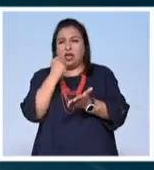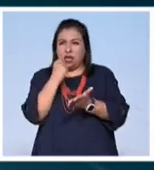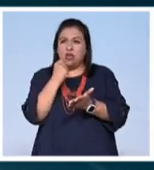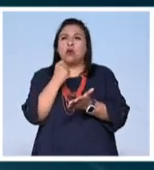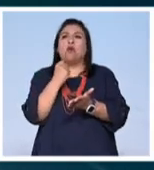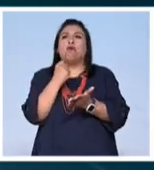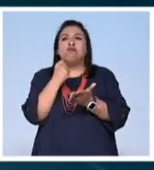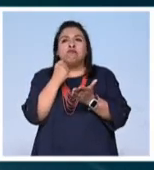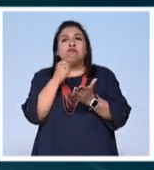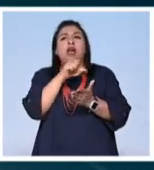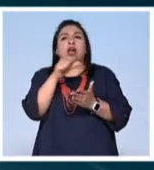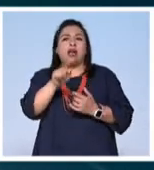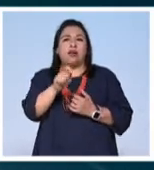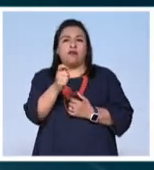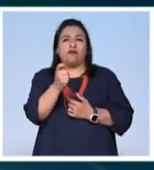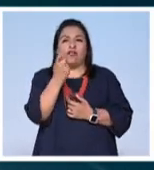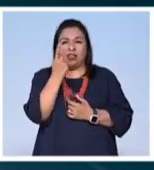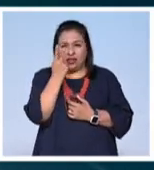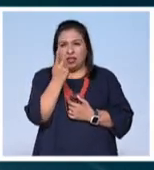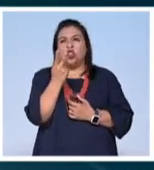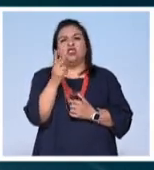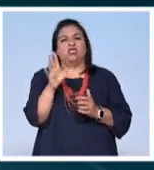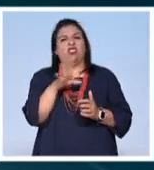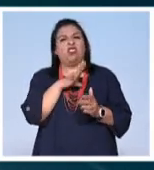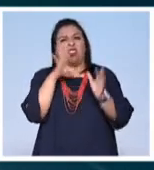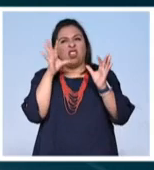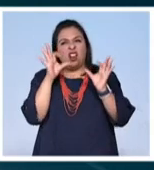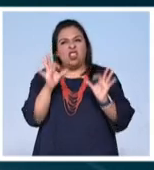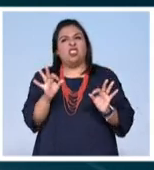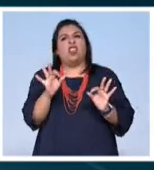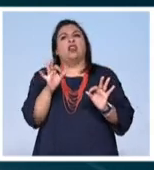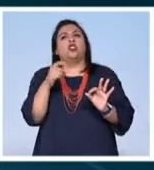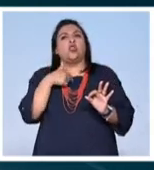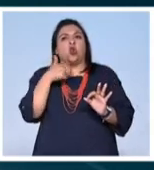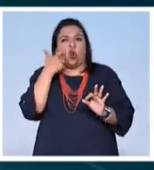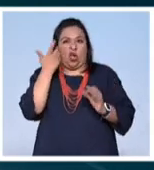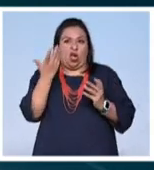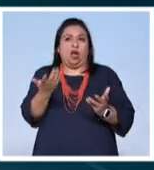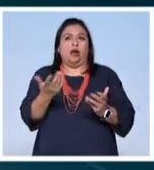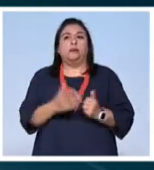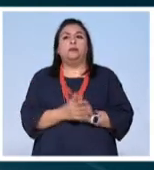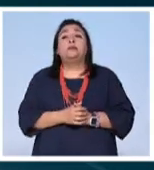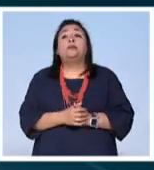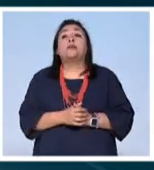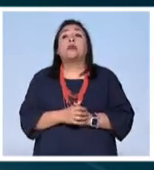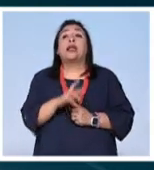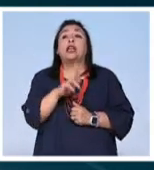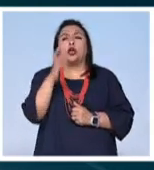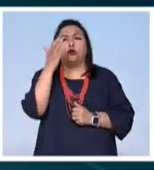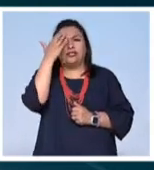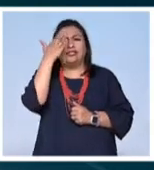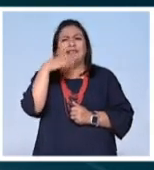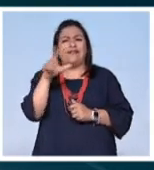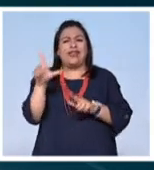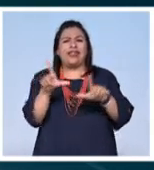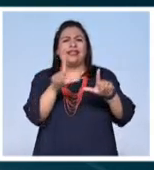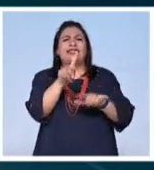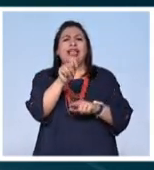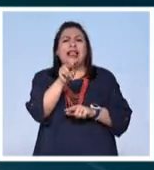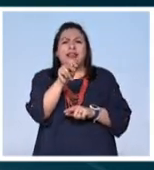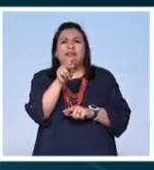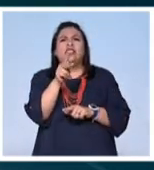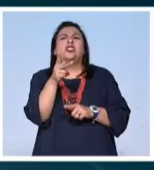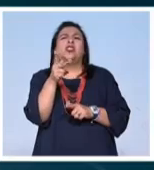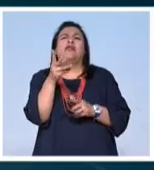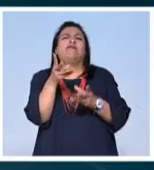le dio al Canal 22 la calidad y la altura que yo deseaba reconocía que la pantalla chica era